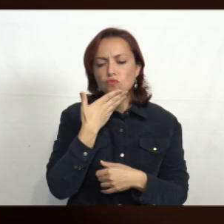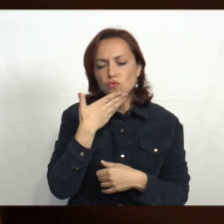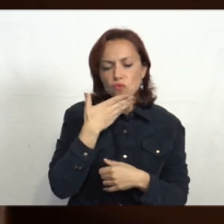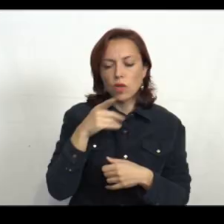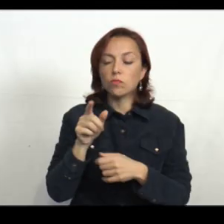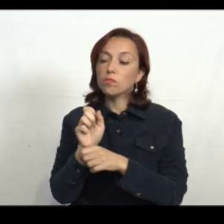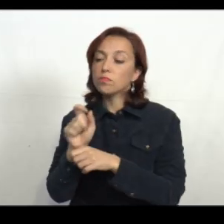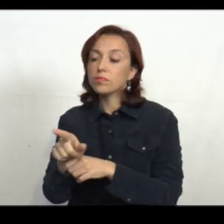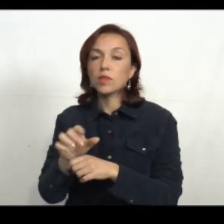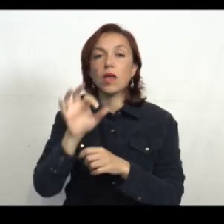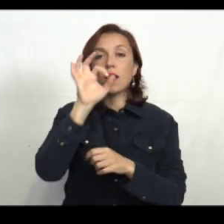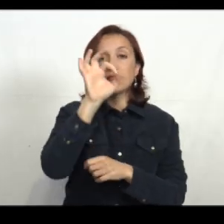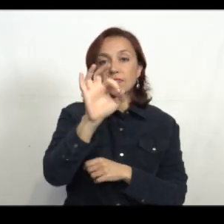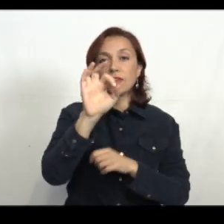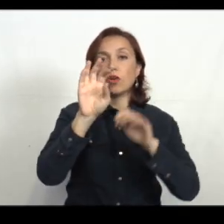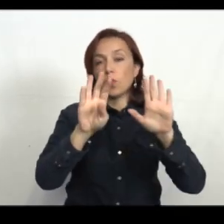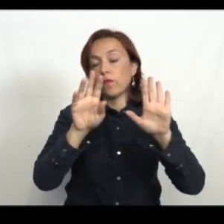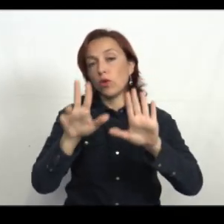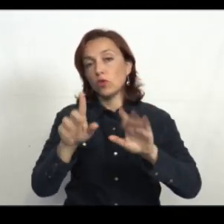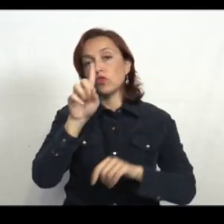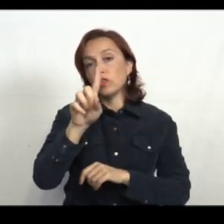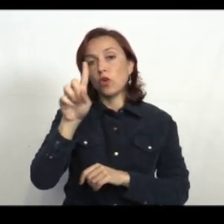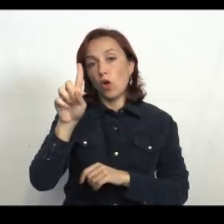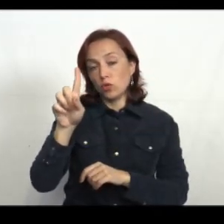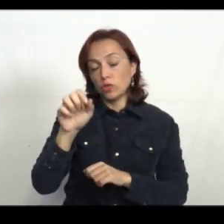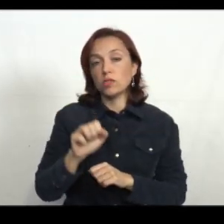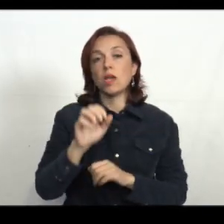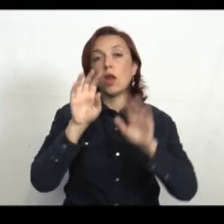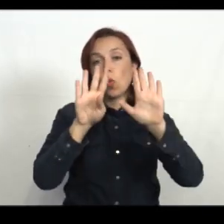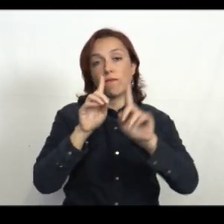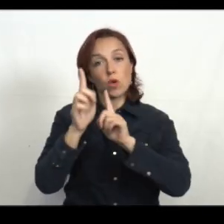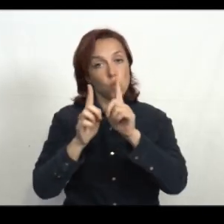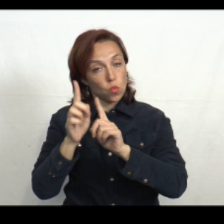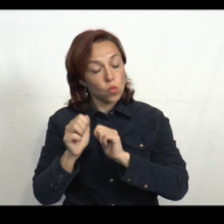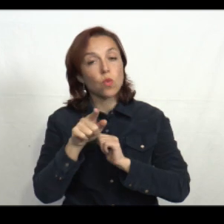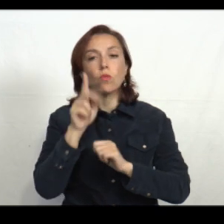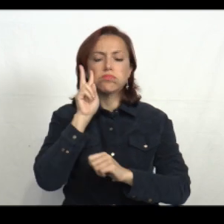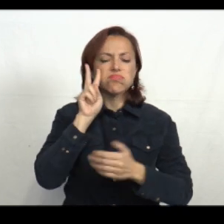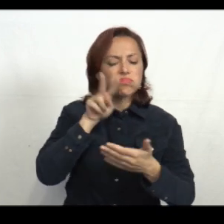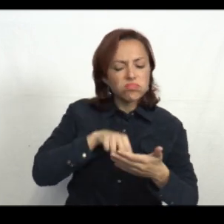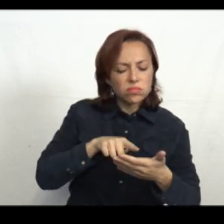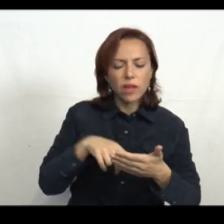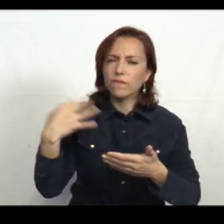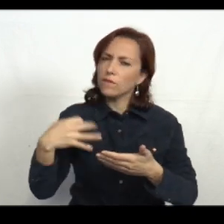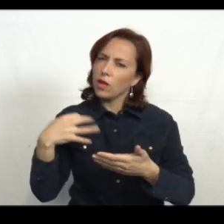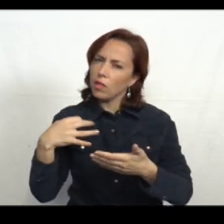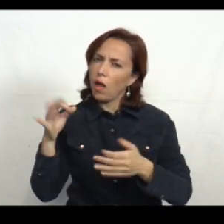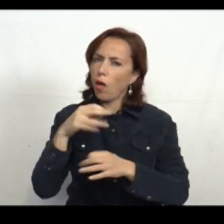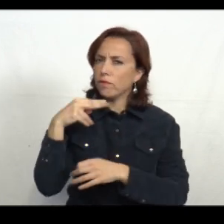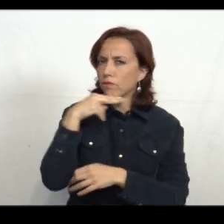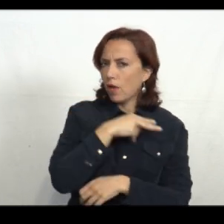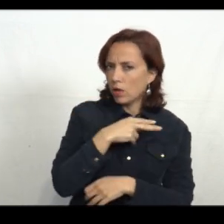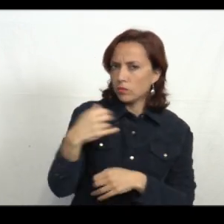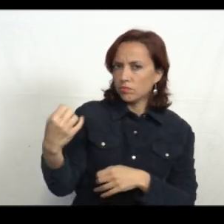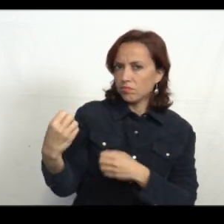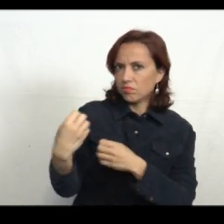Enviando un mensaje al celular 098-111-911, se puede chequear la veracidad de toda la información que nos llega a